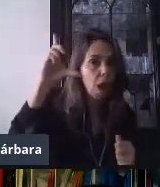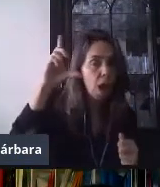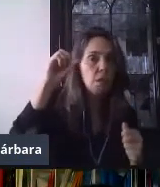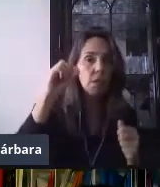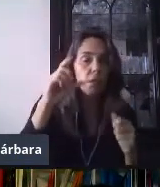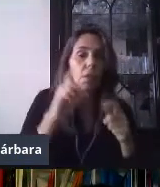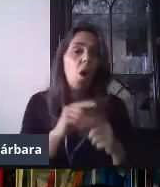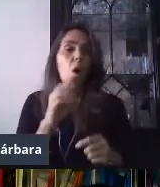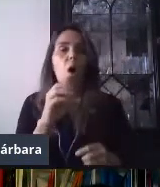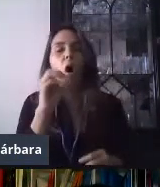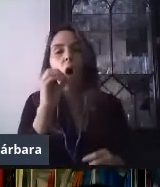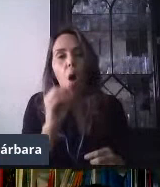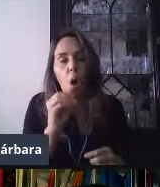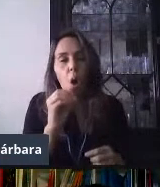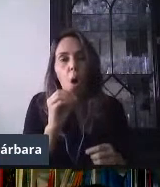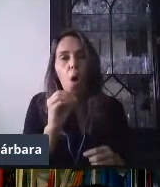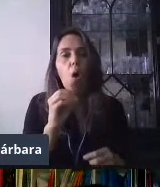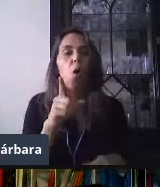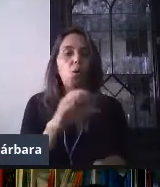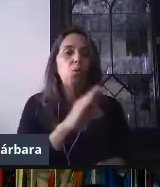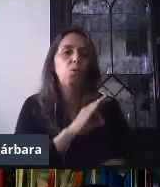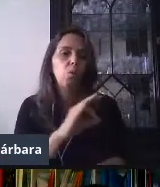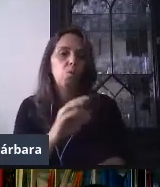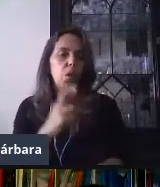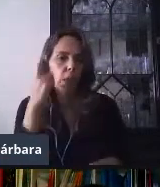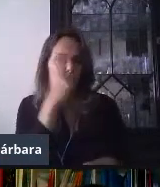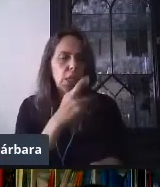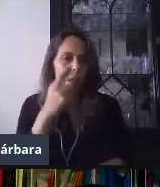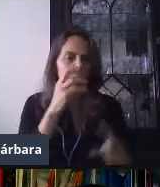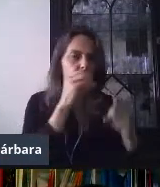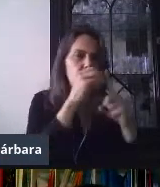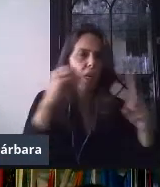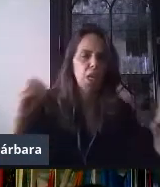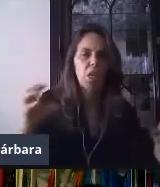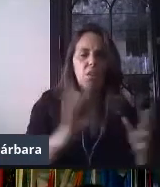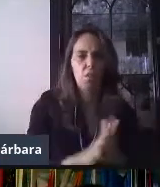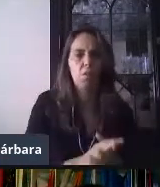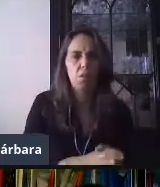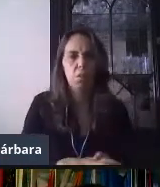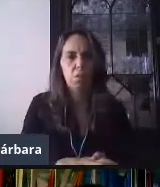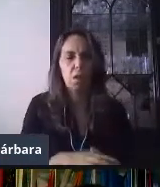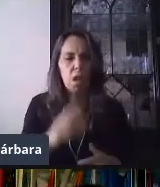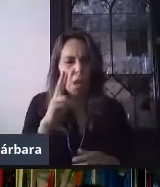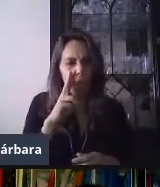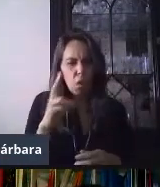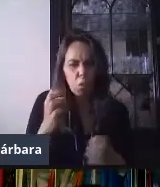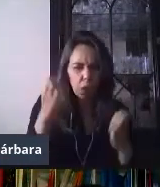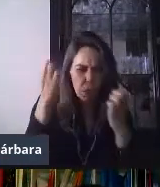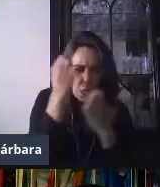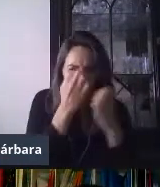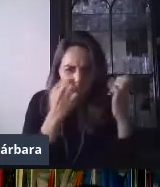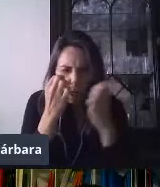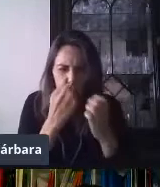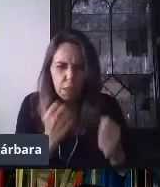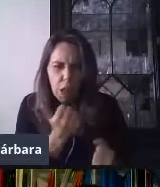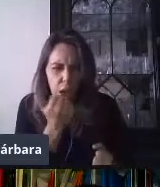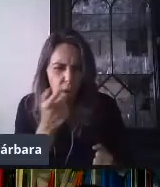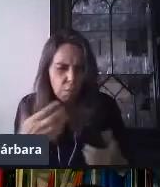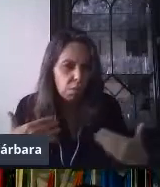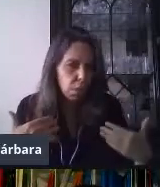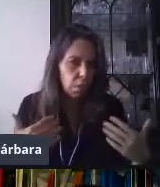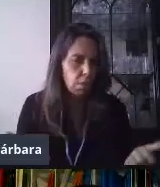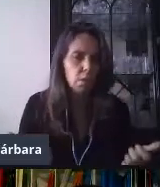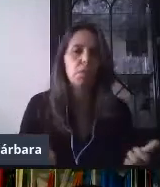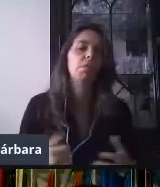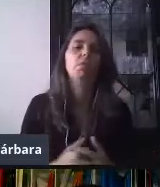manual de las respuestas abiertas y enfocarme solamente al análisis de las respuestas que son